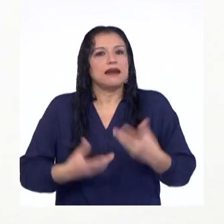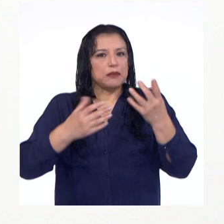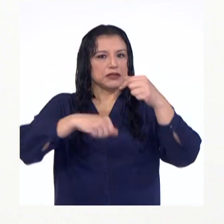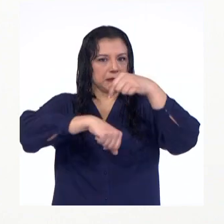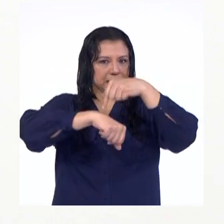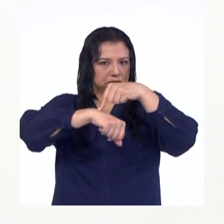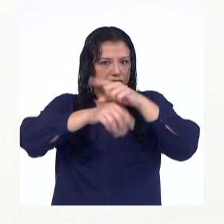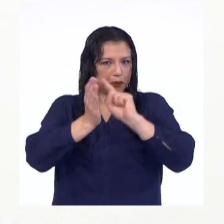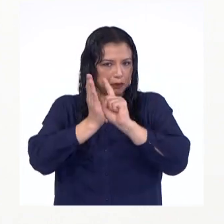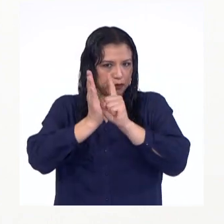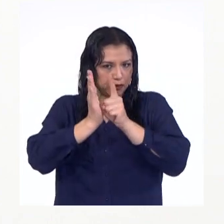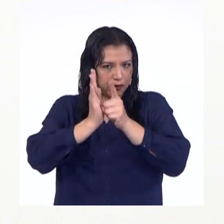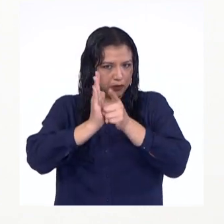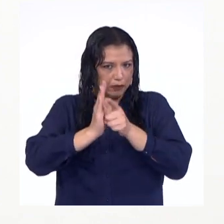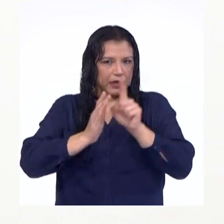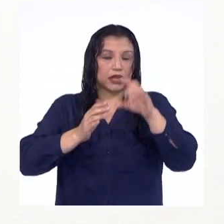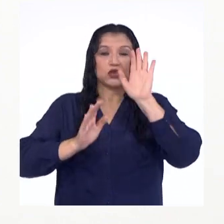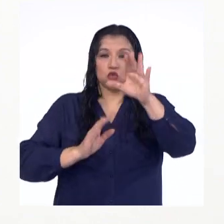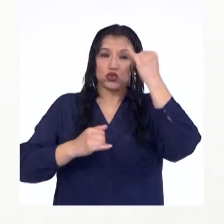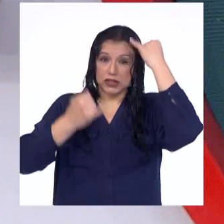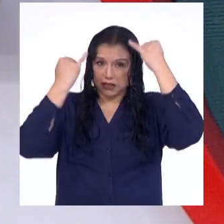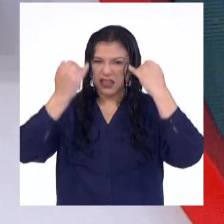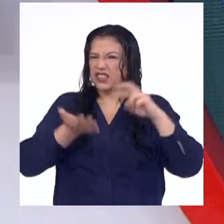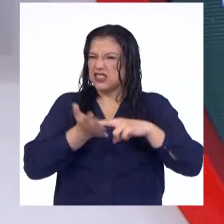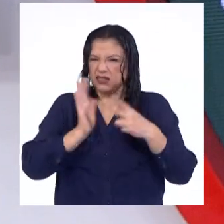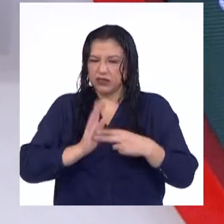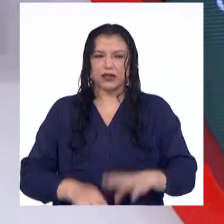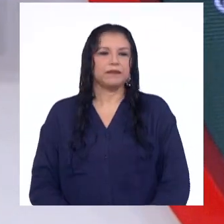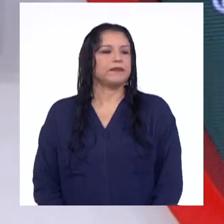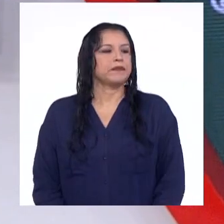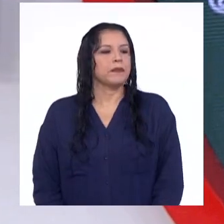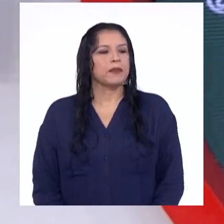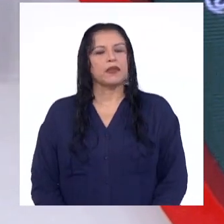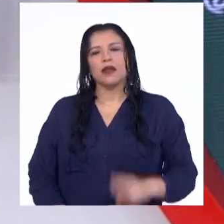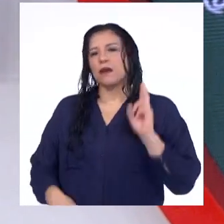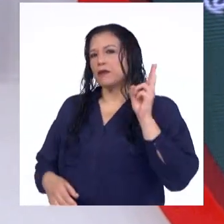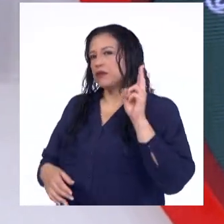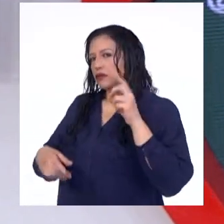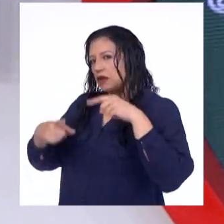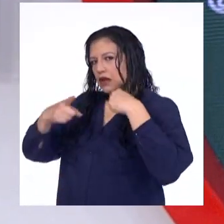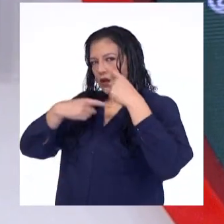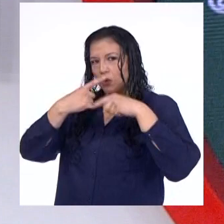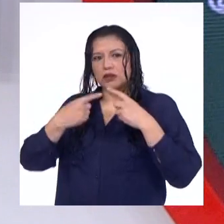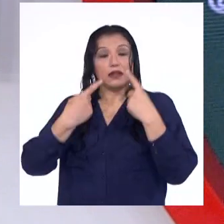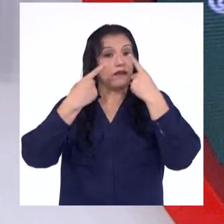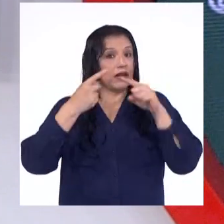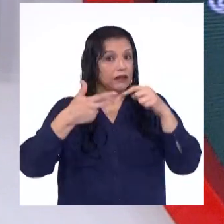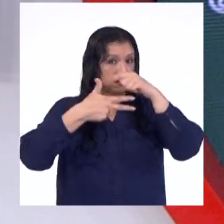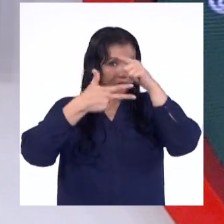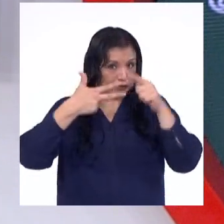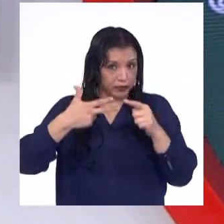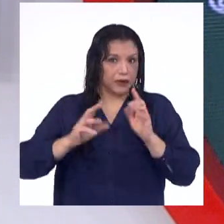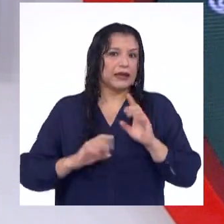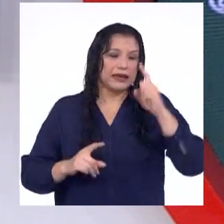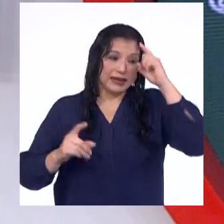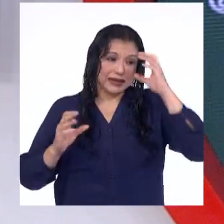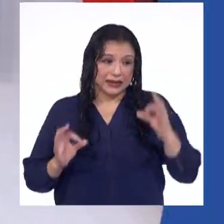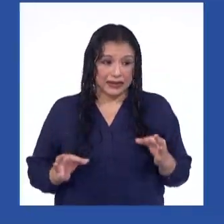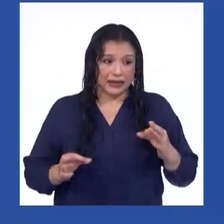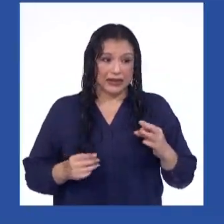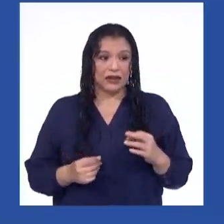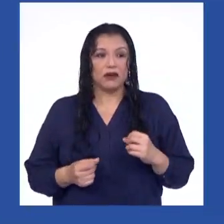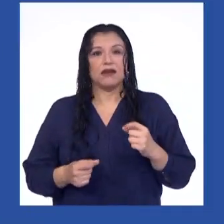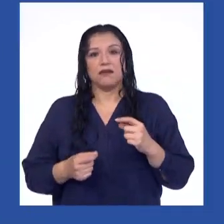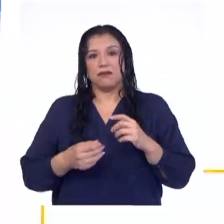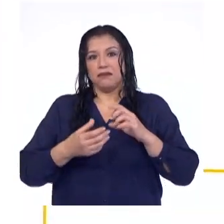unos segundos para que coloquen sus ideas. Profesora, les comento que son varias definiciones, así que creo que mejor vamos